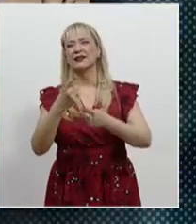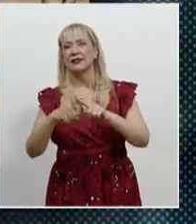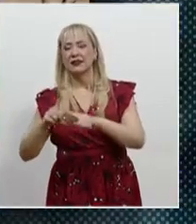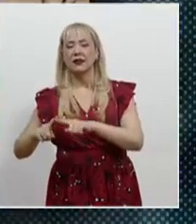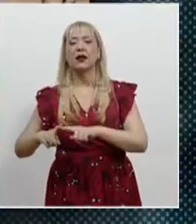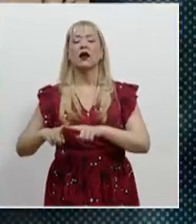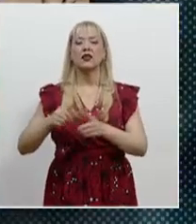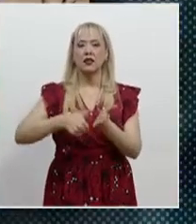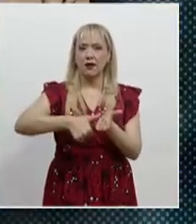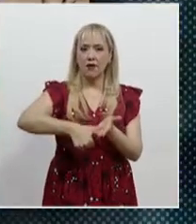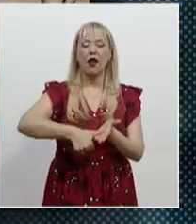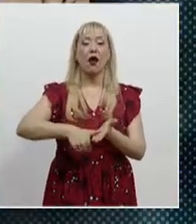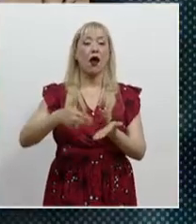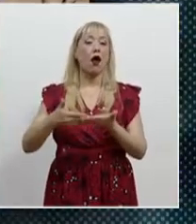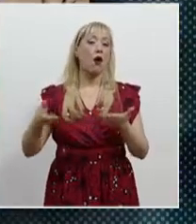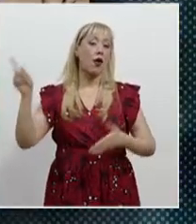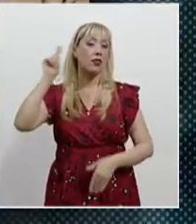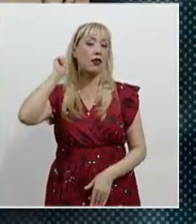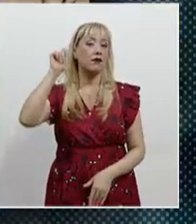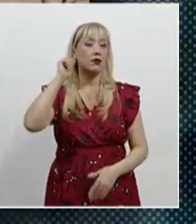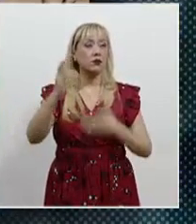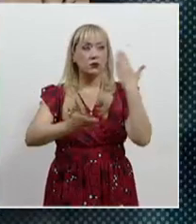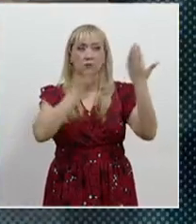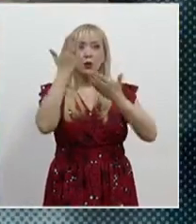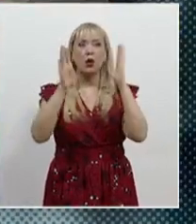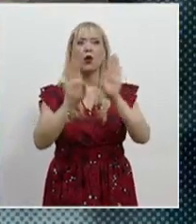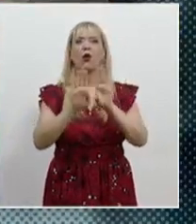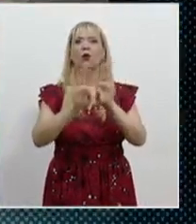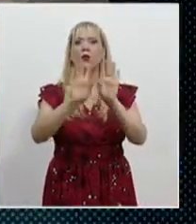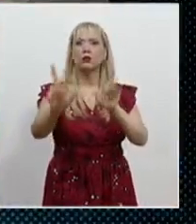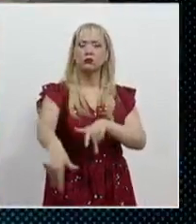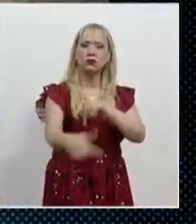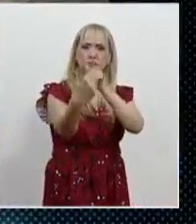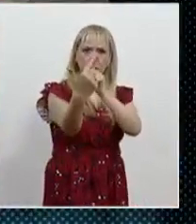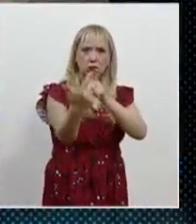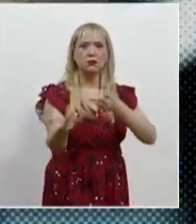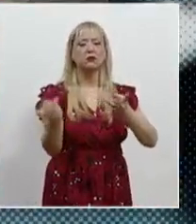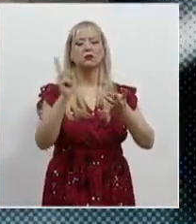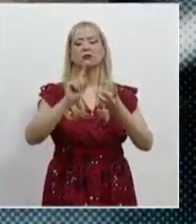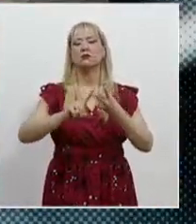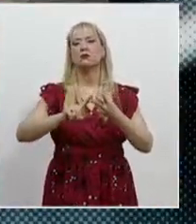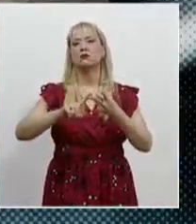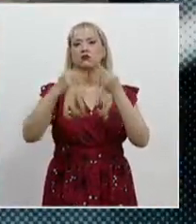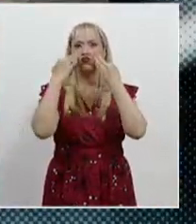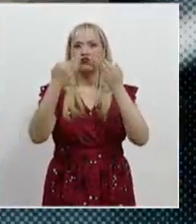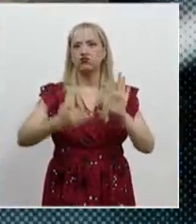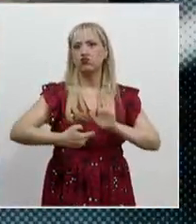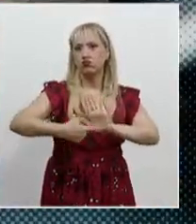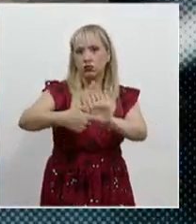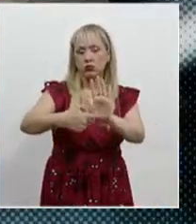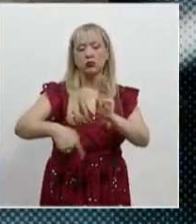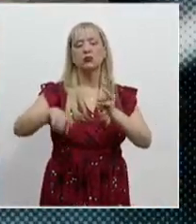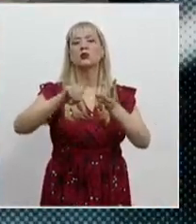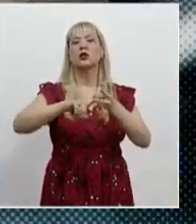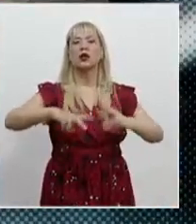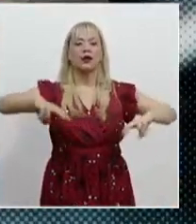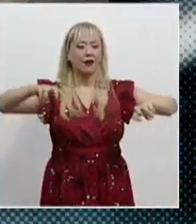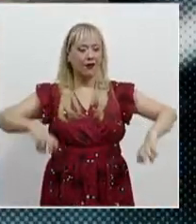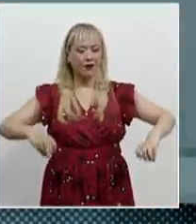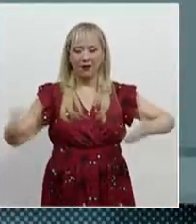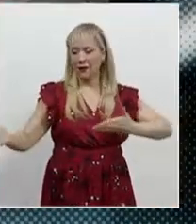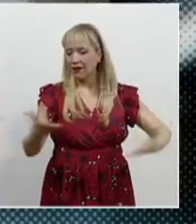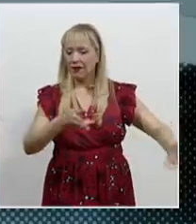los funcionarios se actualizaron sobre la justicia digital, la cultura de la transparencia y el reforzamiento de la mediación y